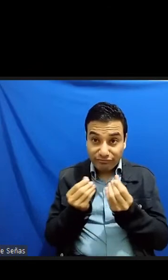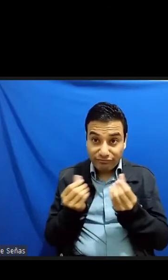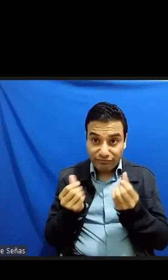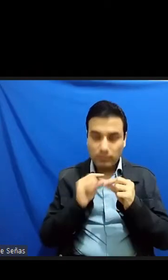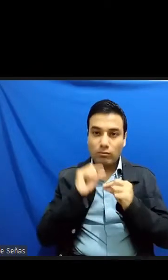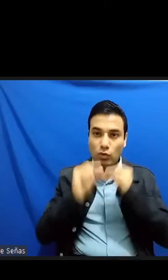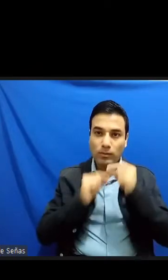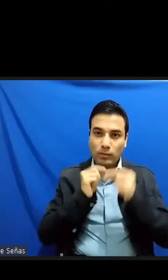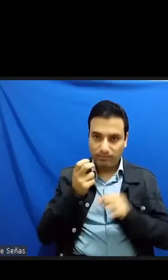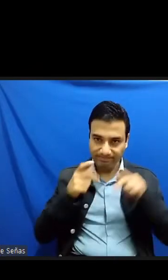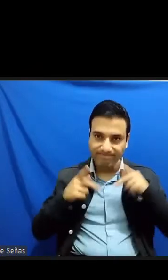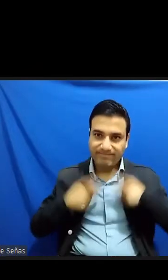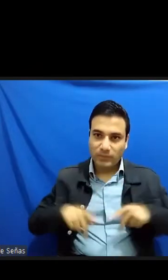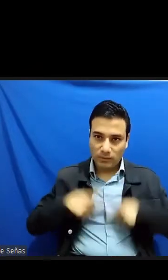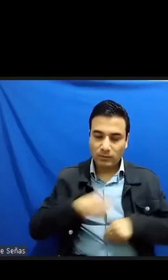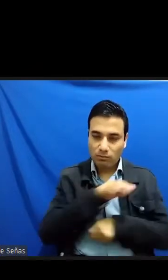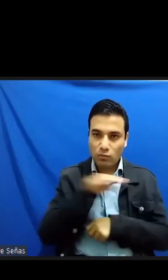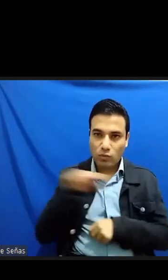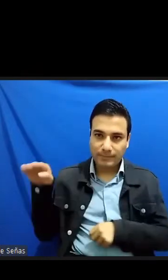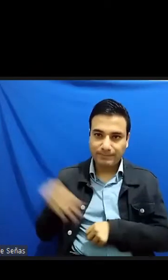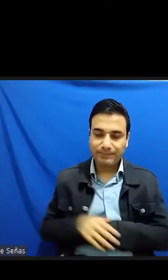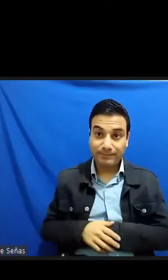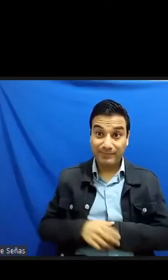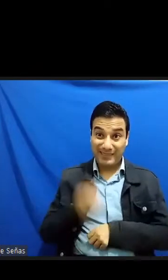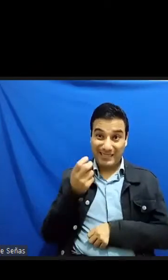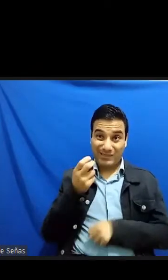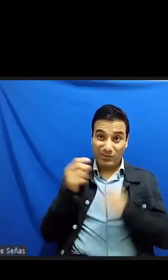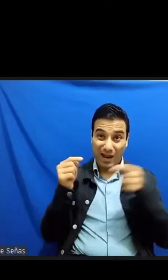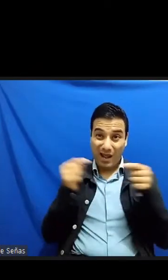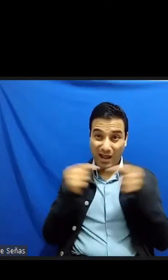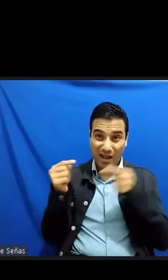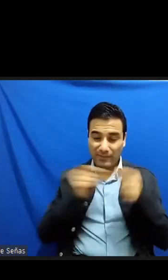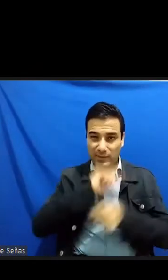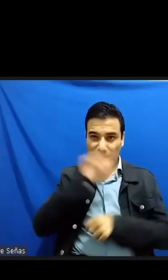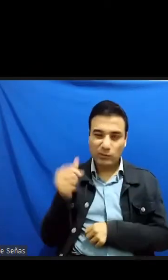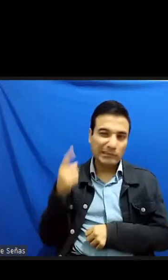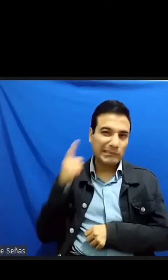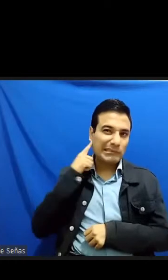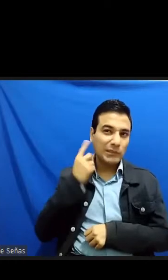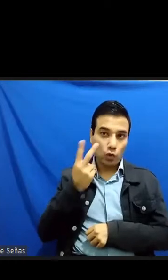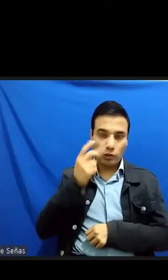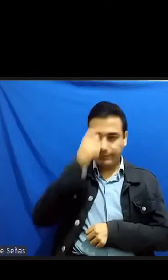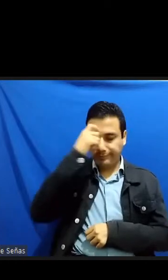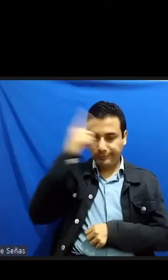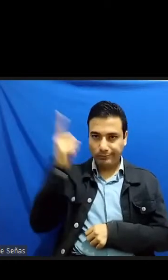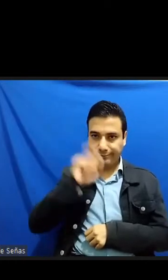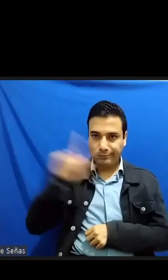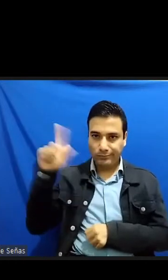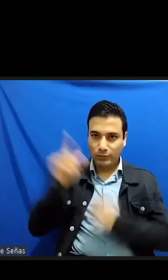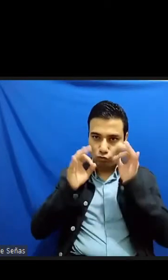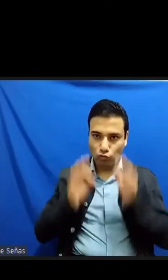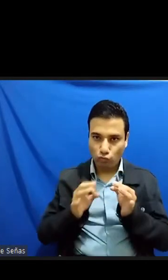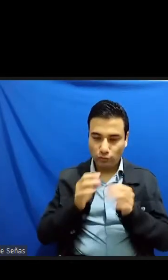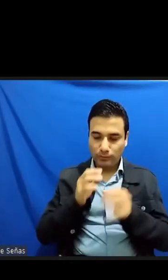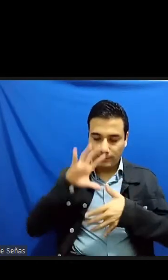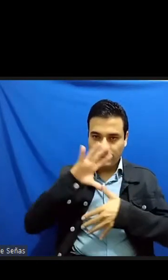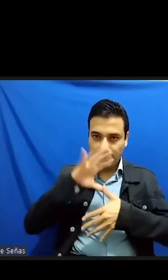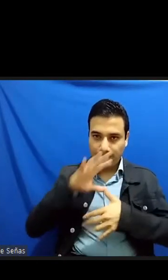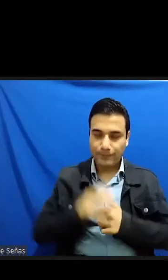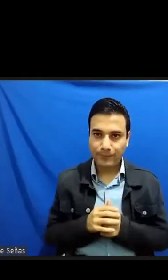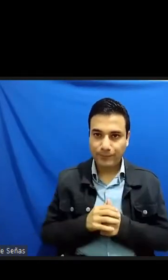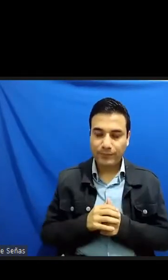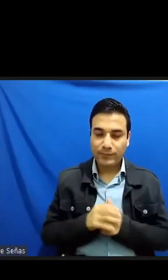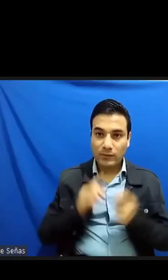hecatombe aquel dilema llegó a oídos de dos autores nacidos en América Juan